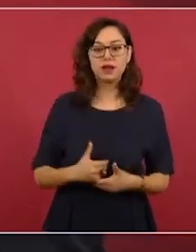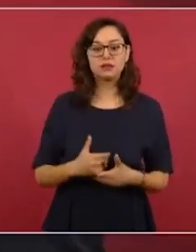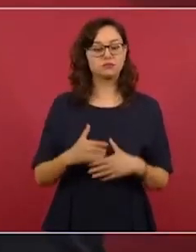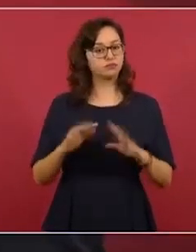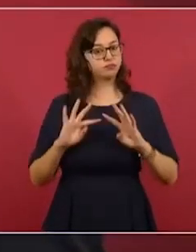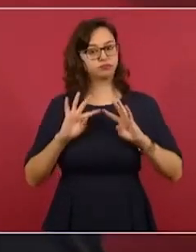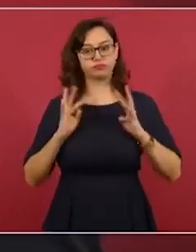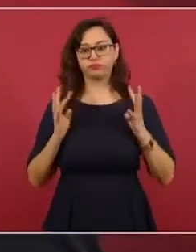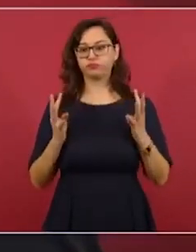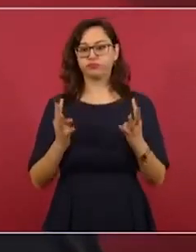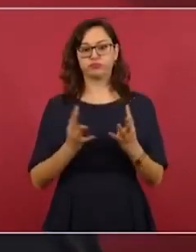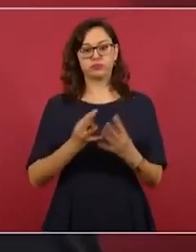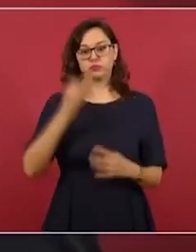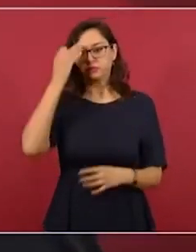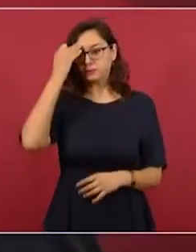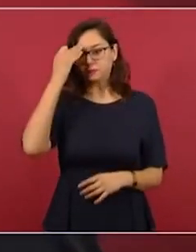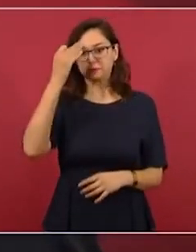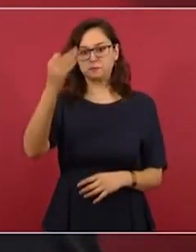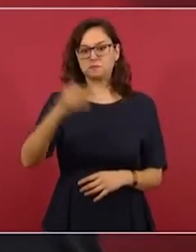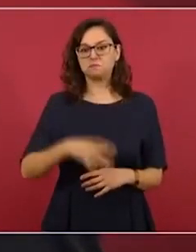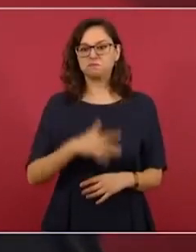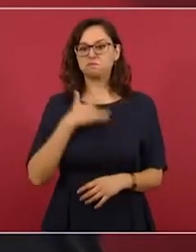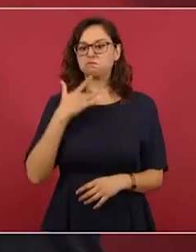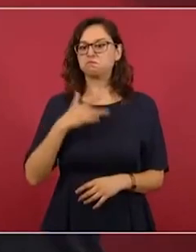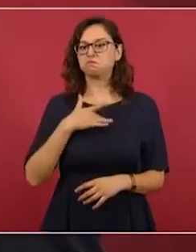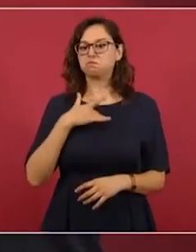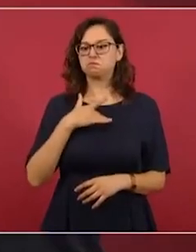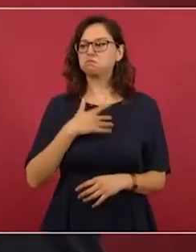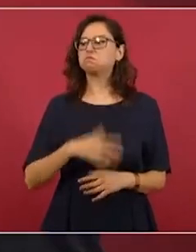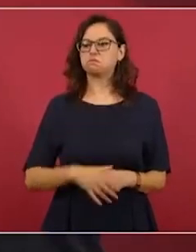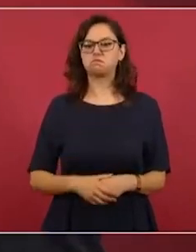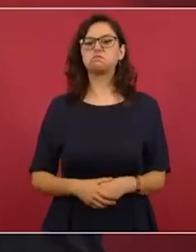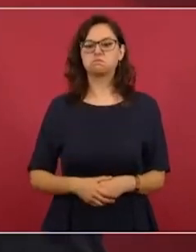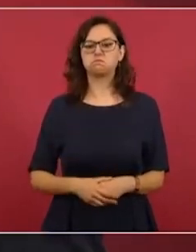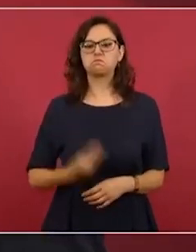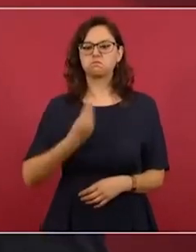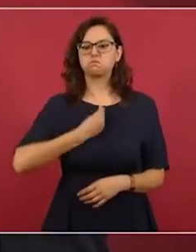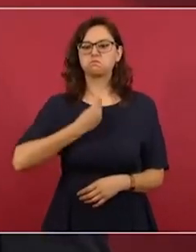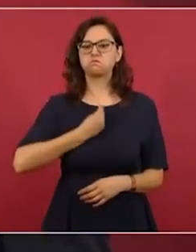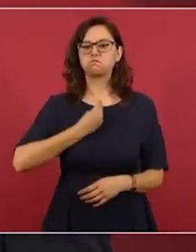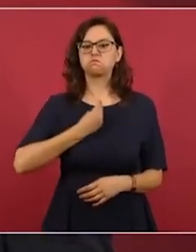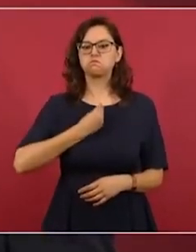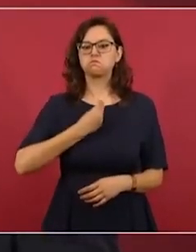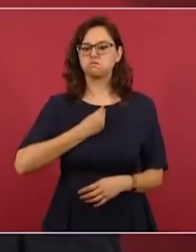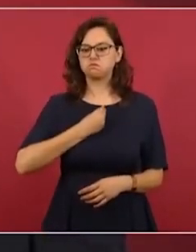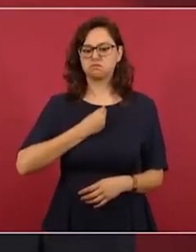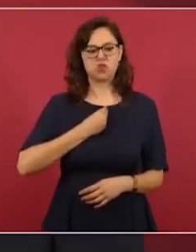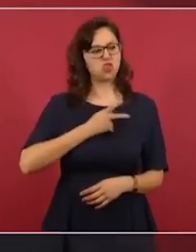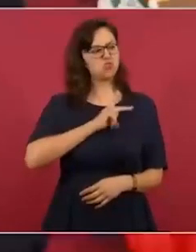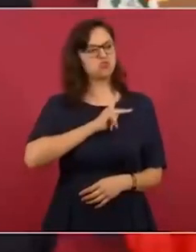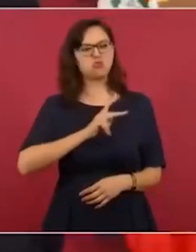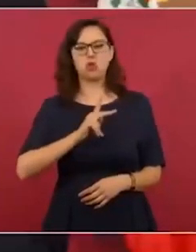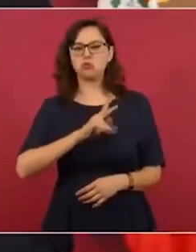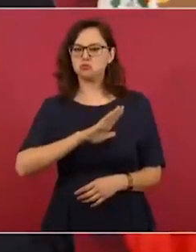por la dignidad de los pueblos entonces